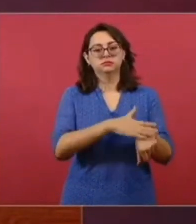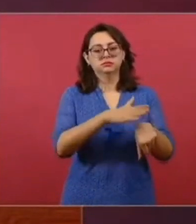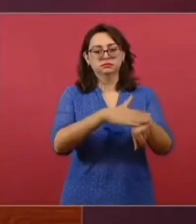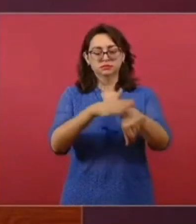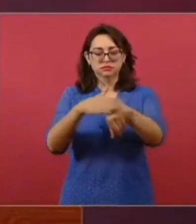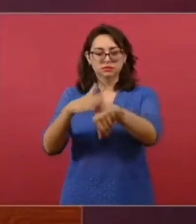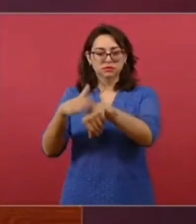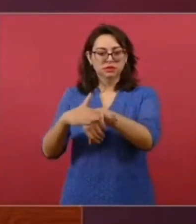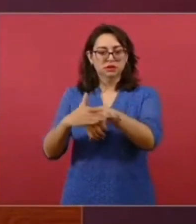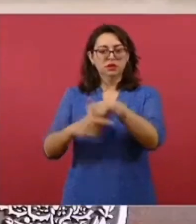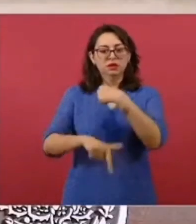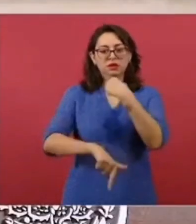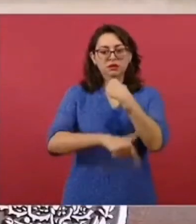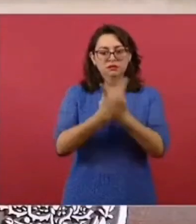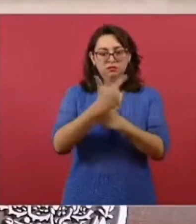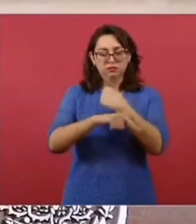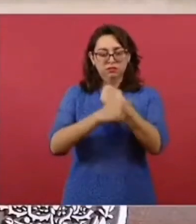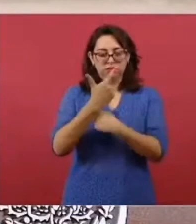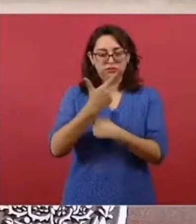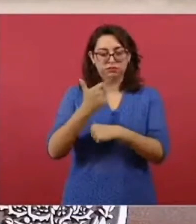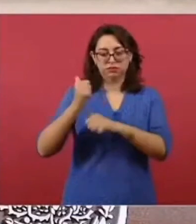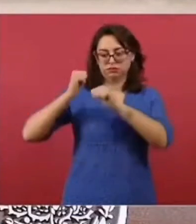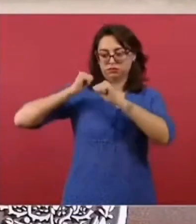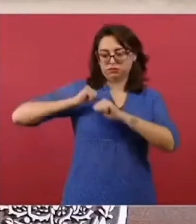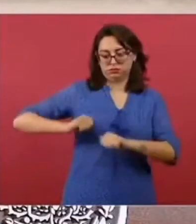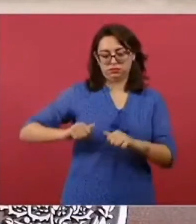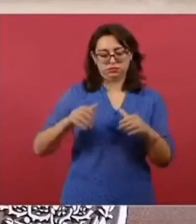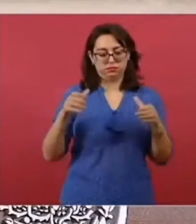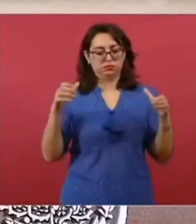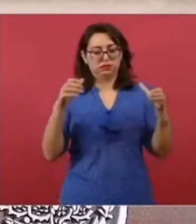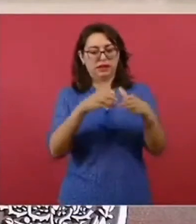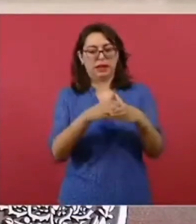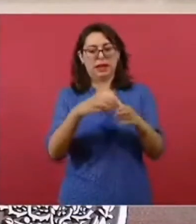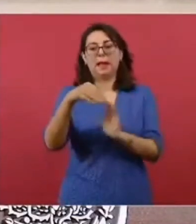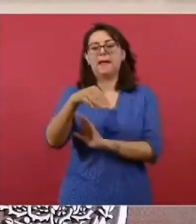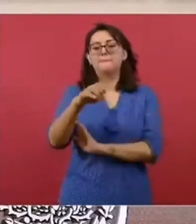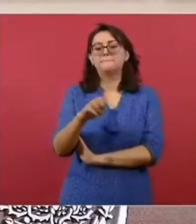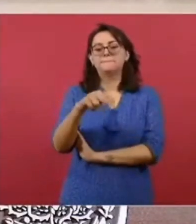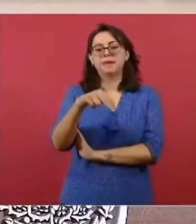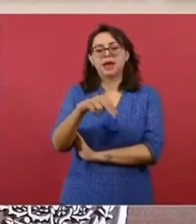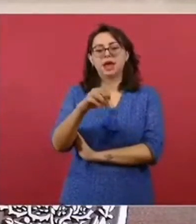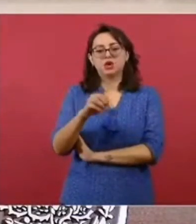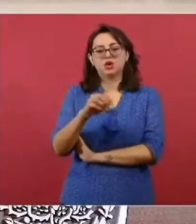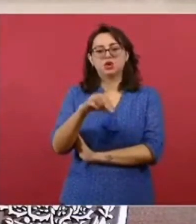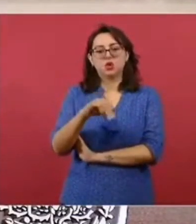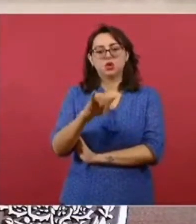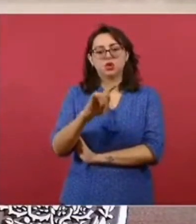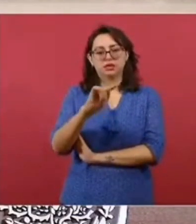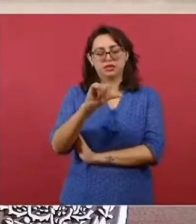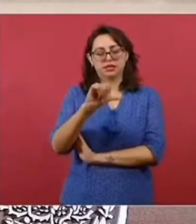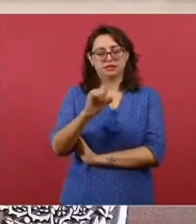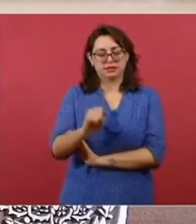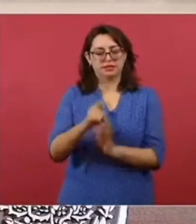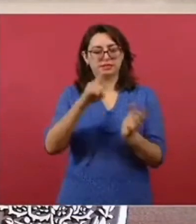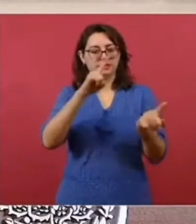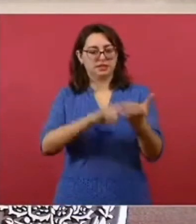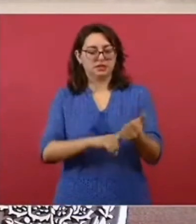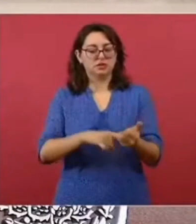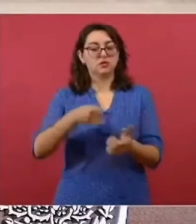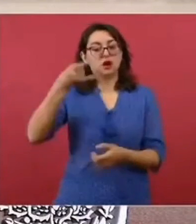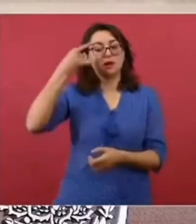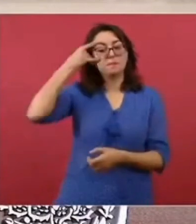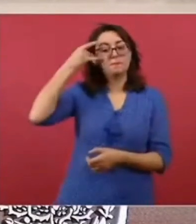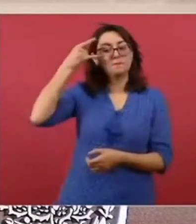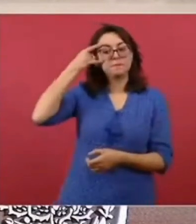gobernadores menonitas. Esto en el estado de Campeche. Y en esa reunión hicimos un acuerdo,